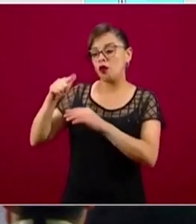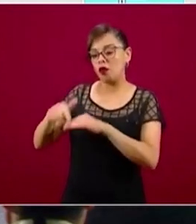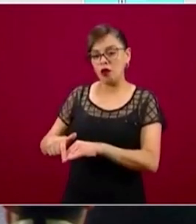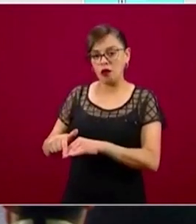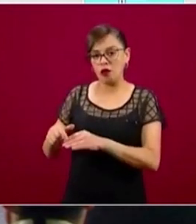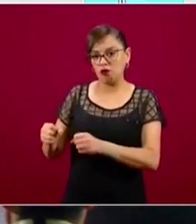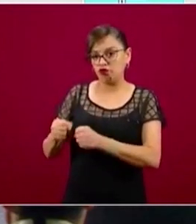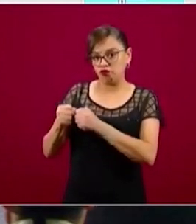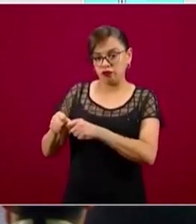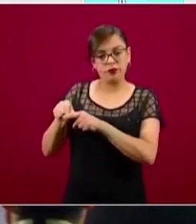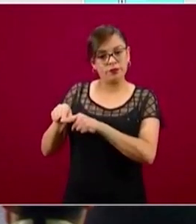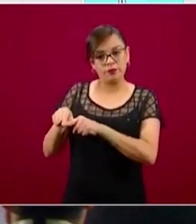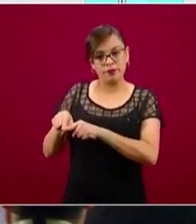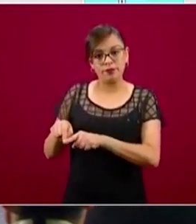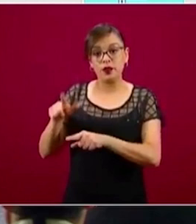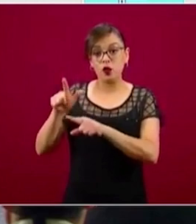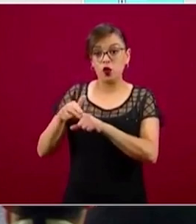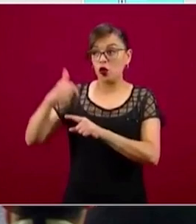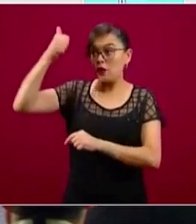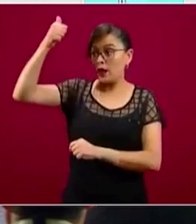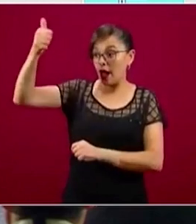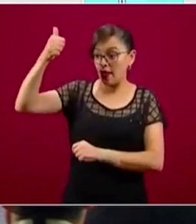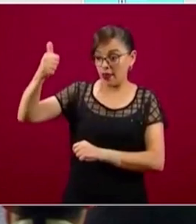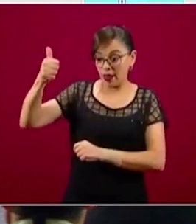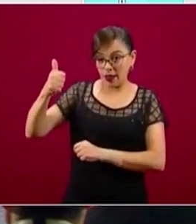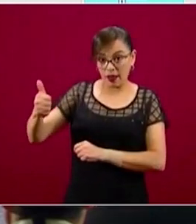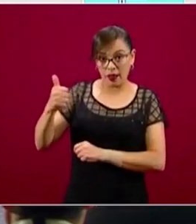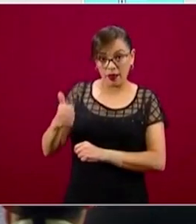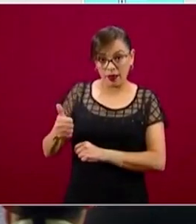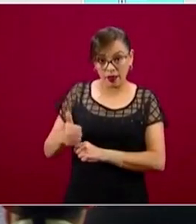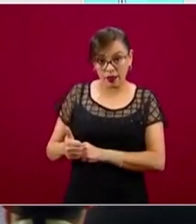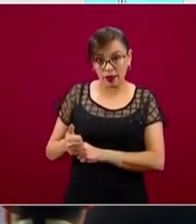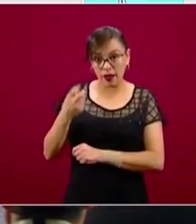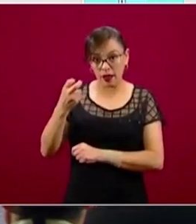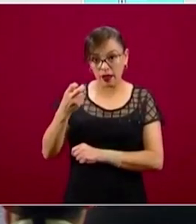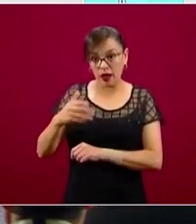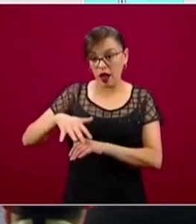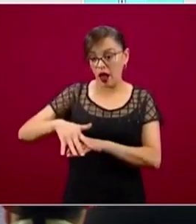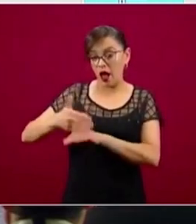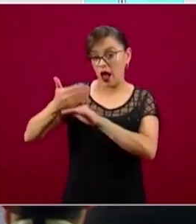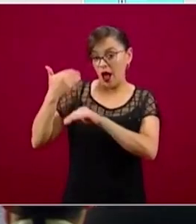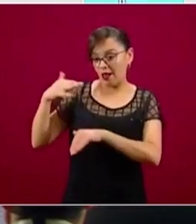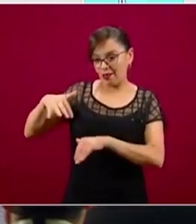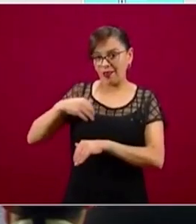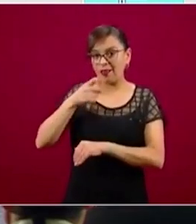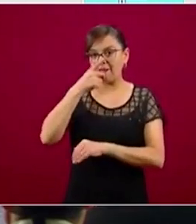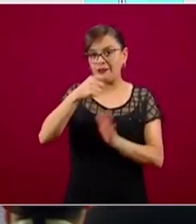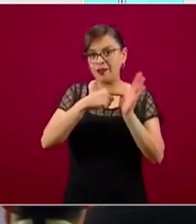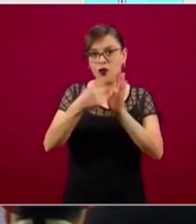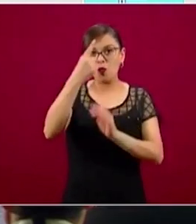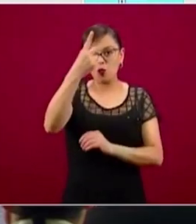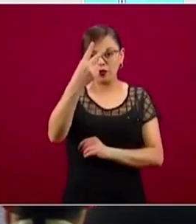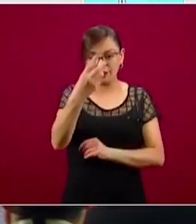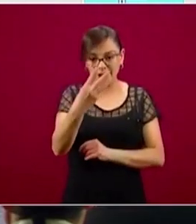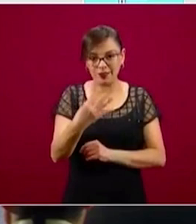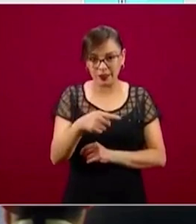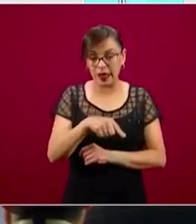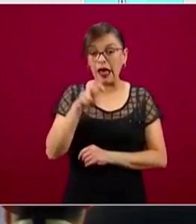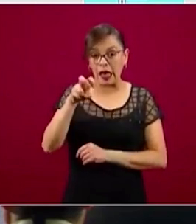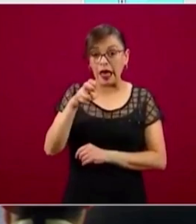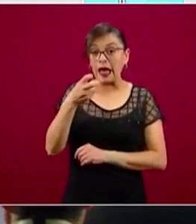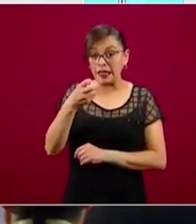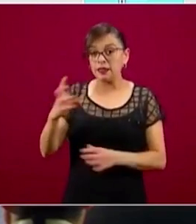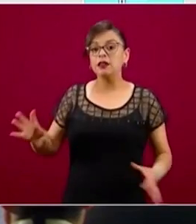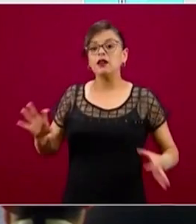Cada uno de esos colores, de acuerdo a los indicadores que acabo de señalar, nos va a decir cuál es el riesgo y el riesgo lo